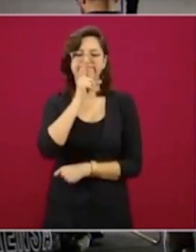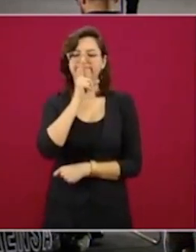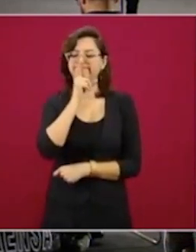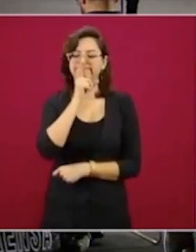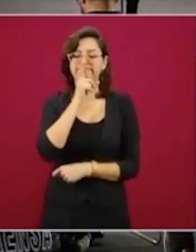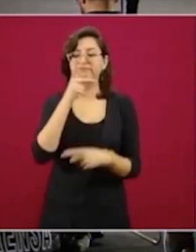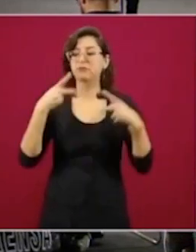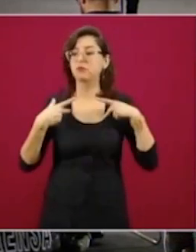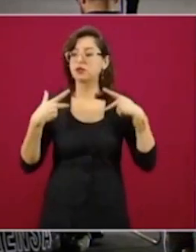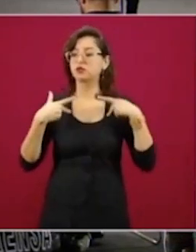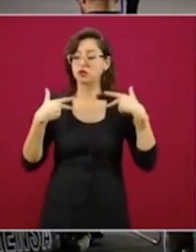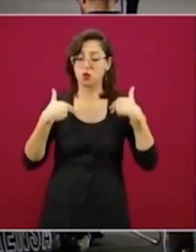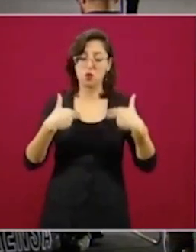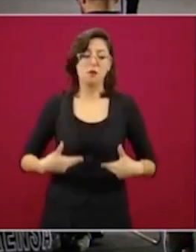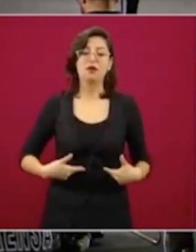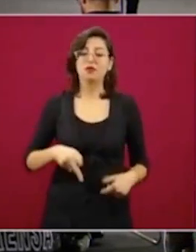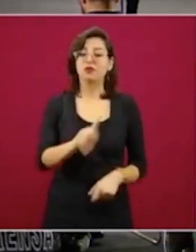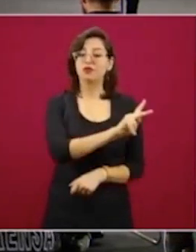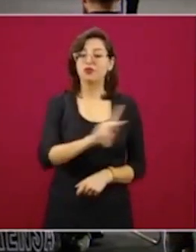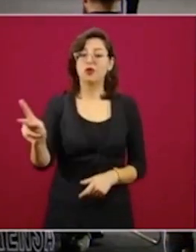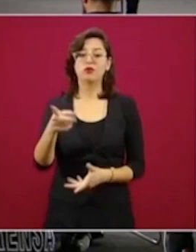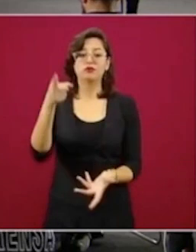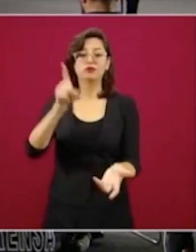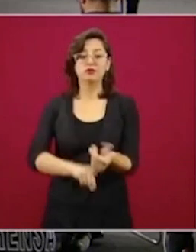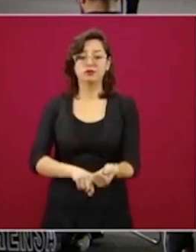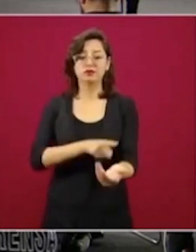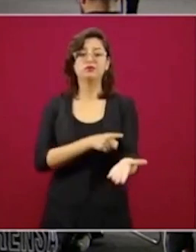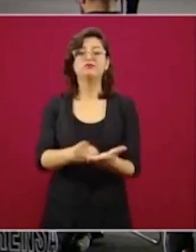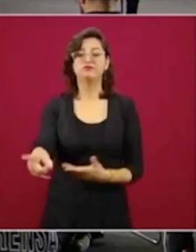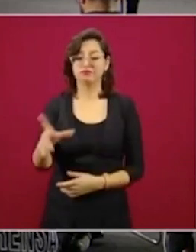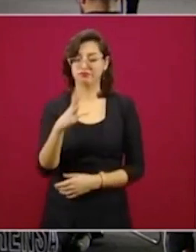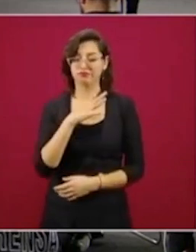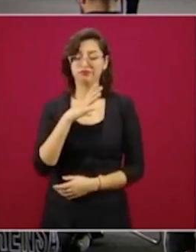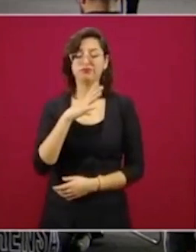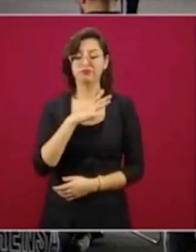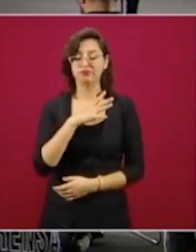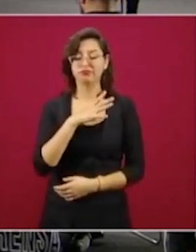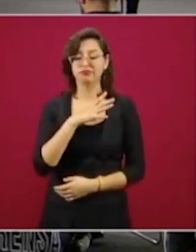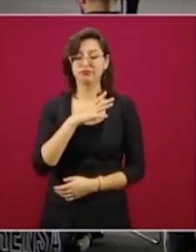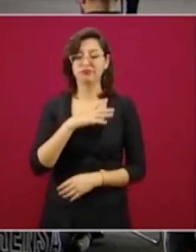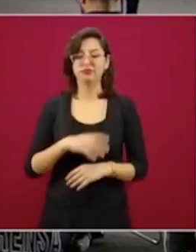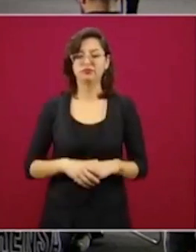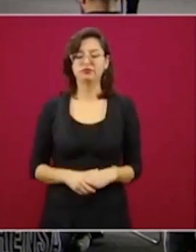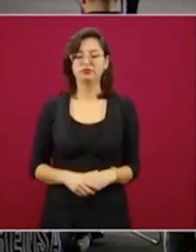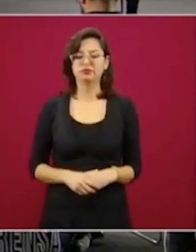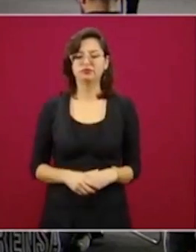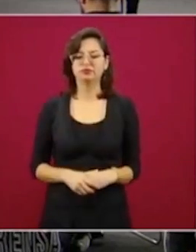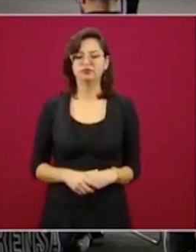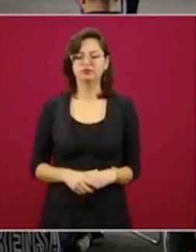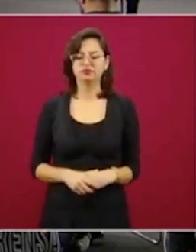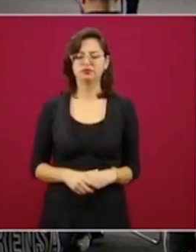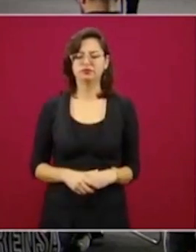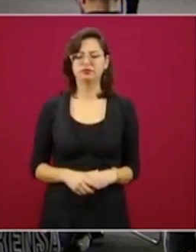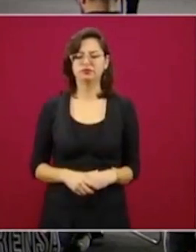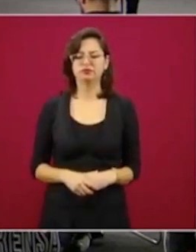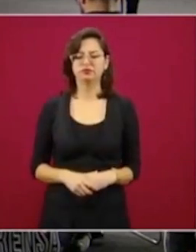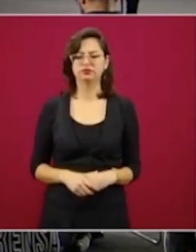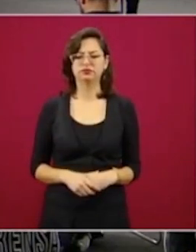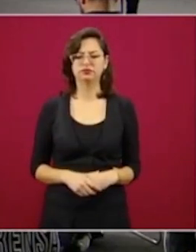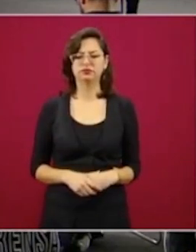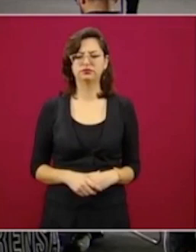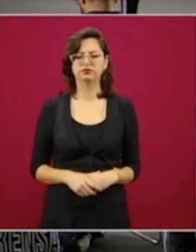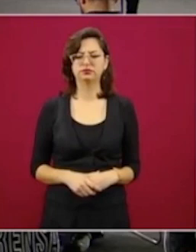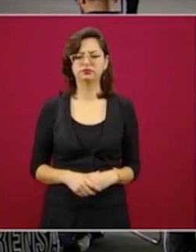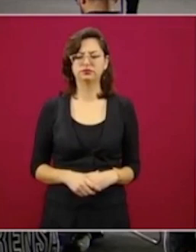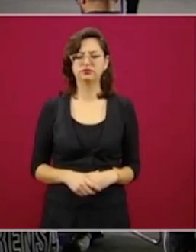a todos los seres humanos. Por ello, los presupuestos